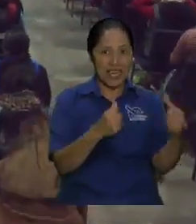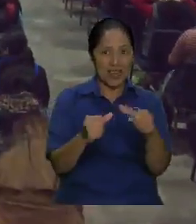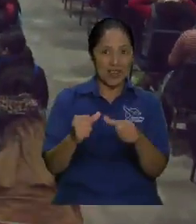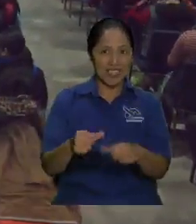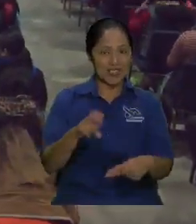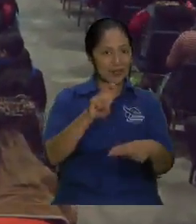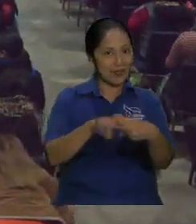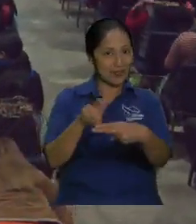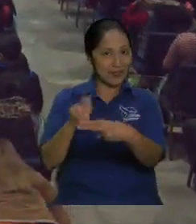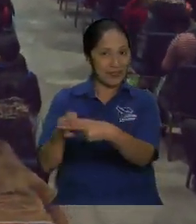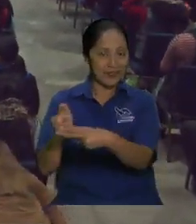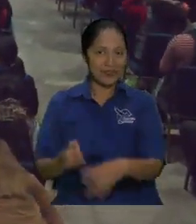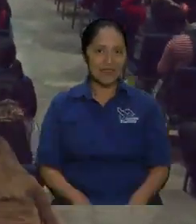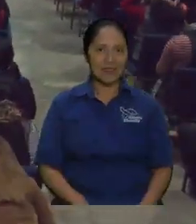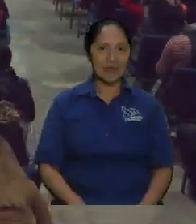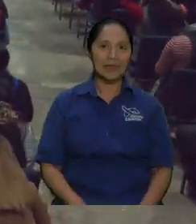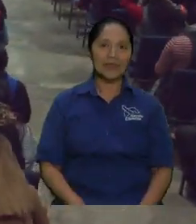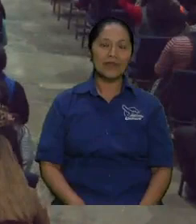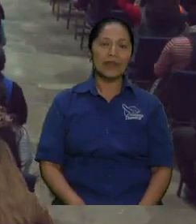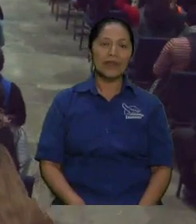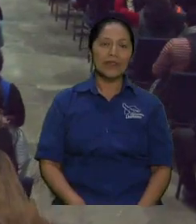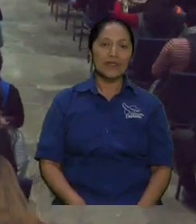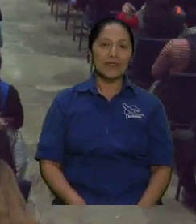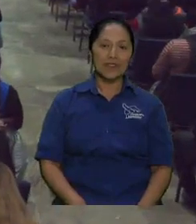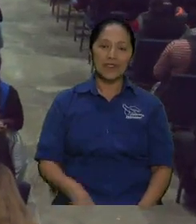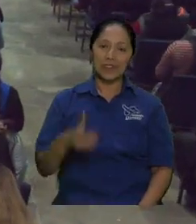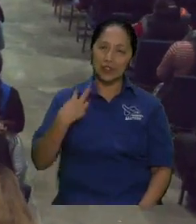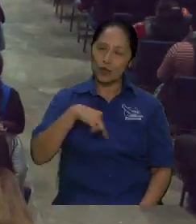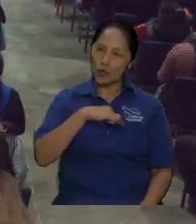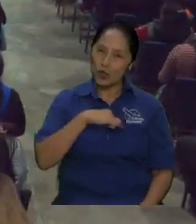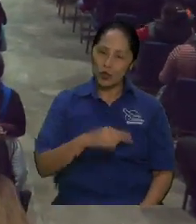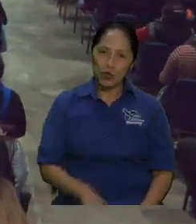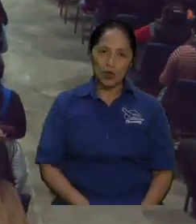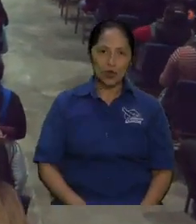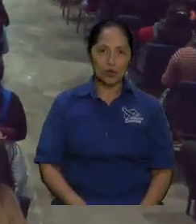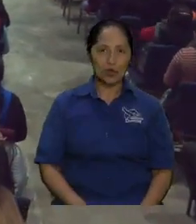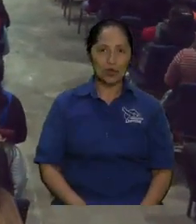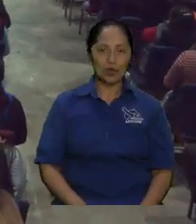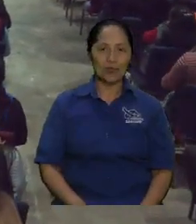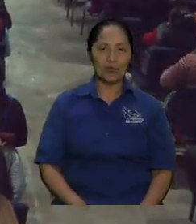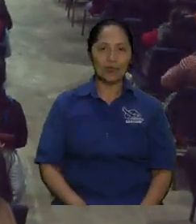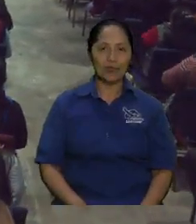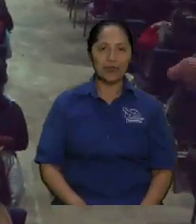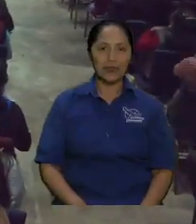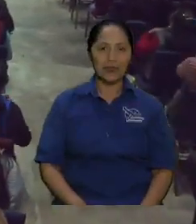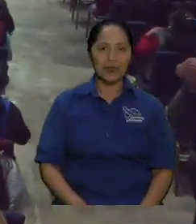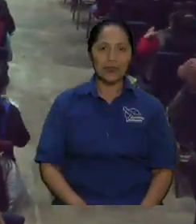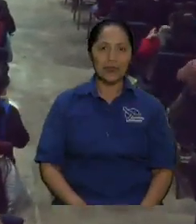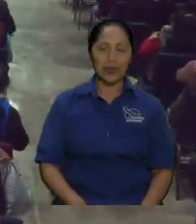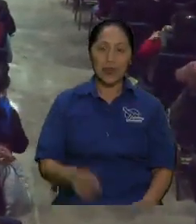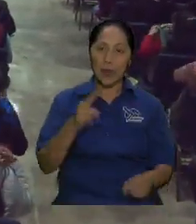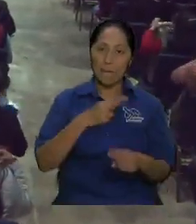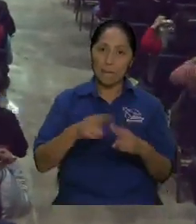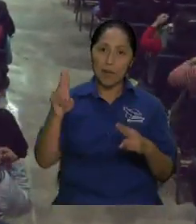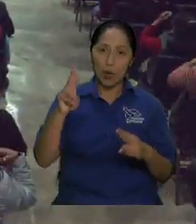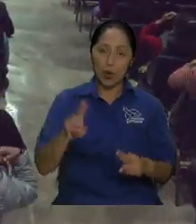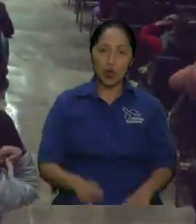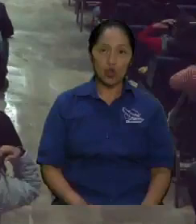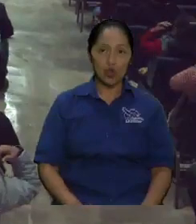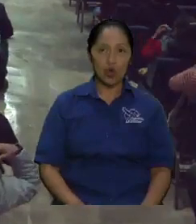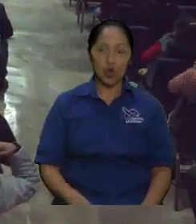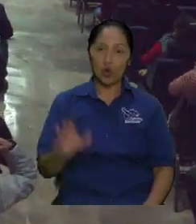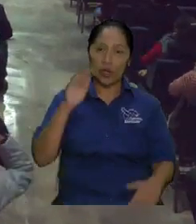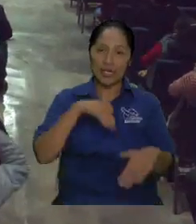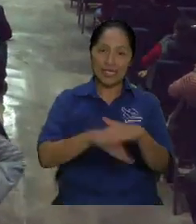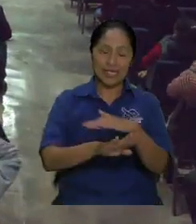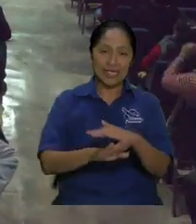Vamos a entrar de lleno a la palabra después de una oración. Solo les quiero recordar,